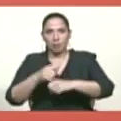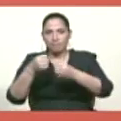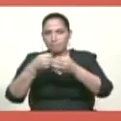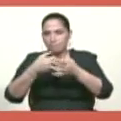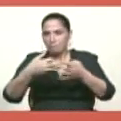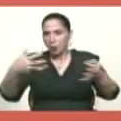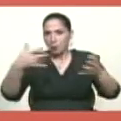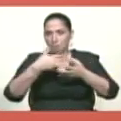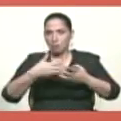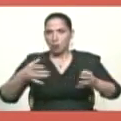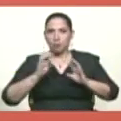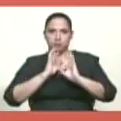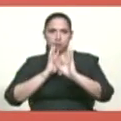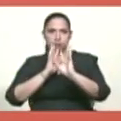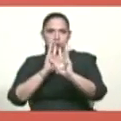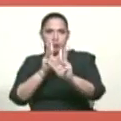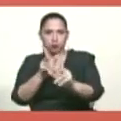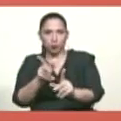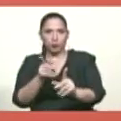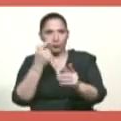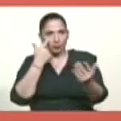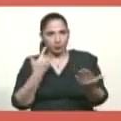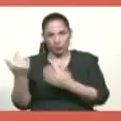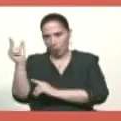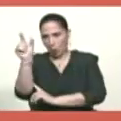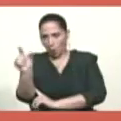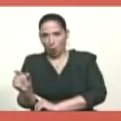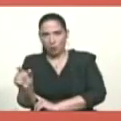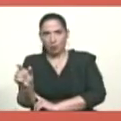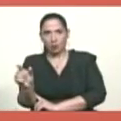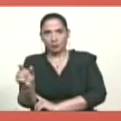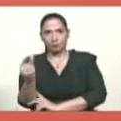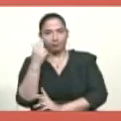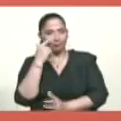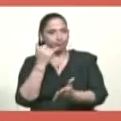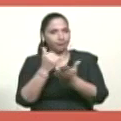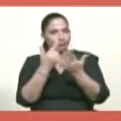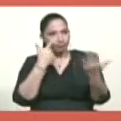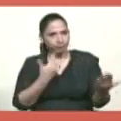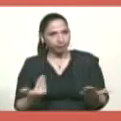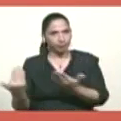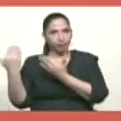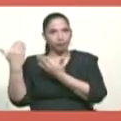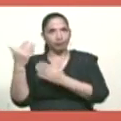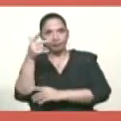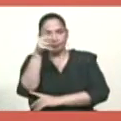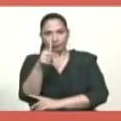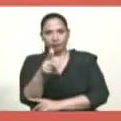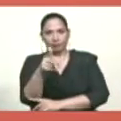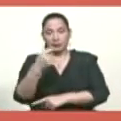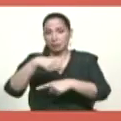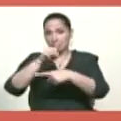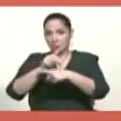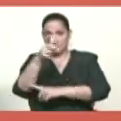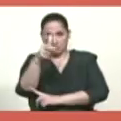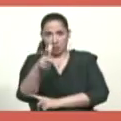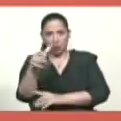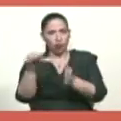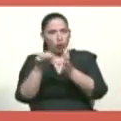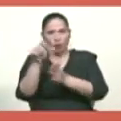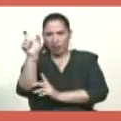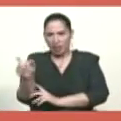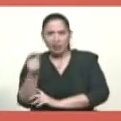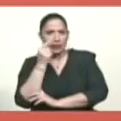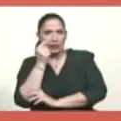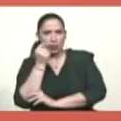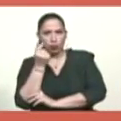testimonio del señor García Palomo. Vamos a ver el primer video donde este señor García